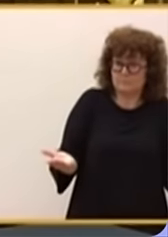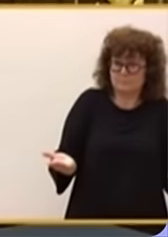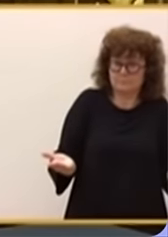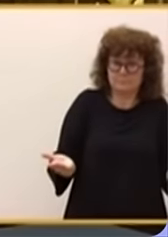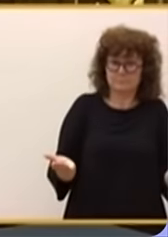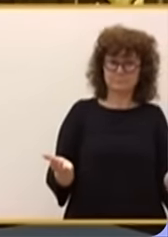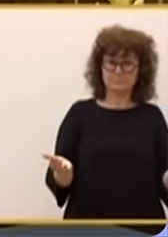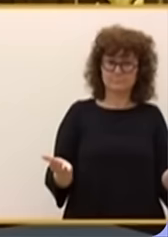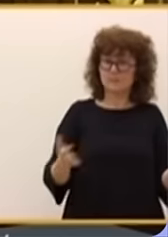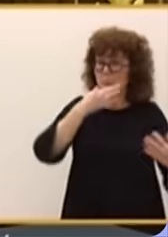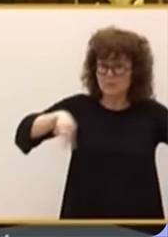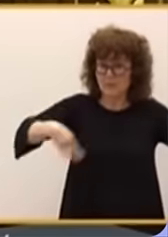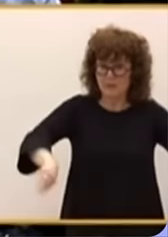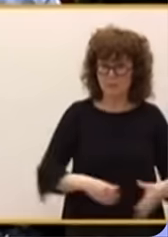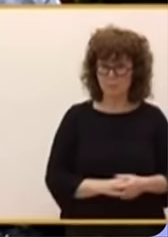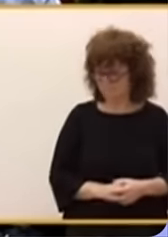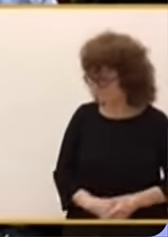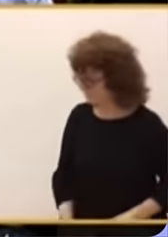bastante sencilla.